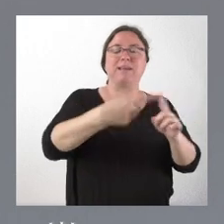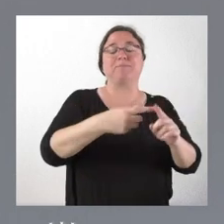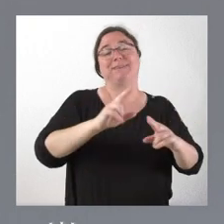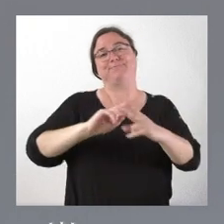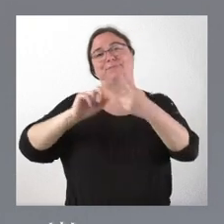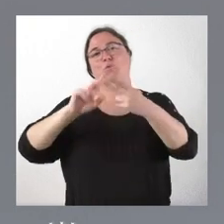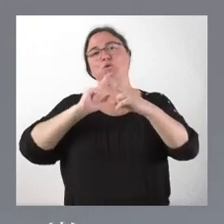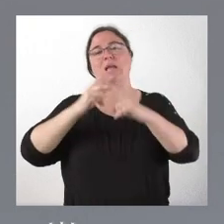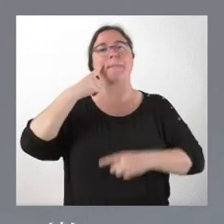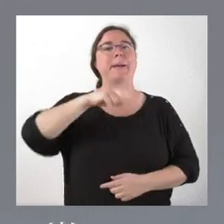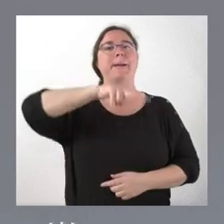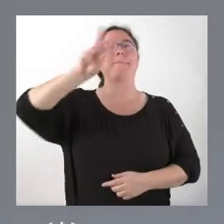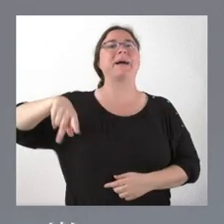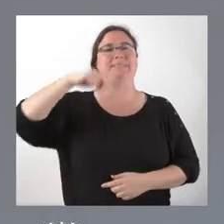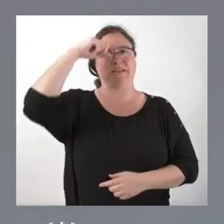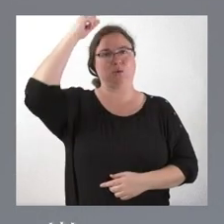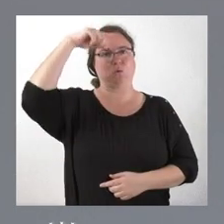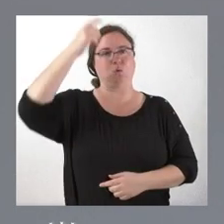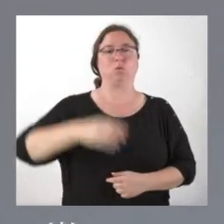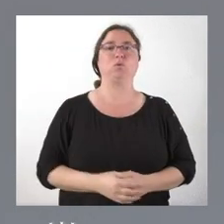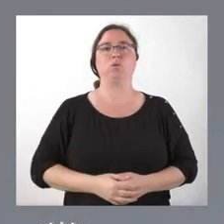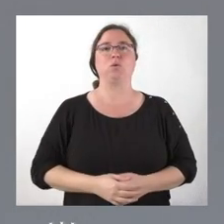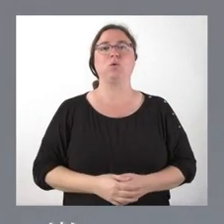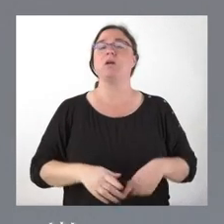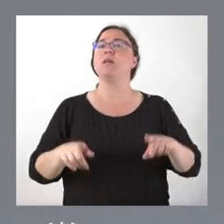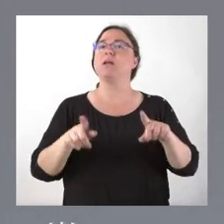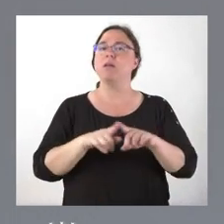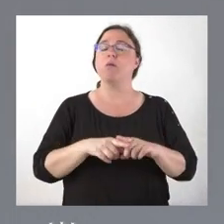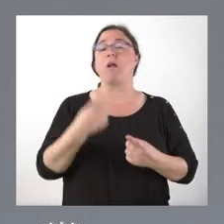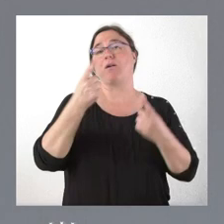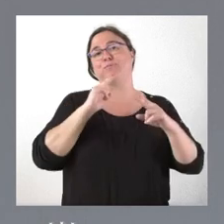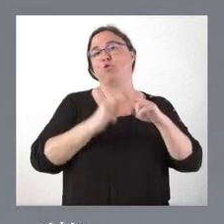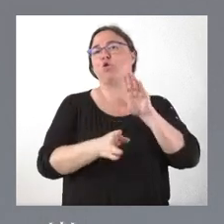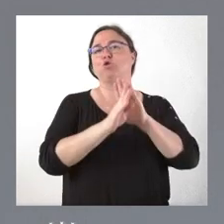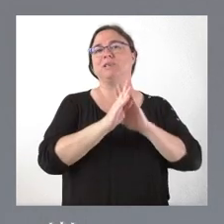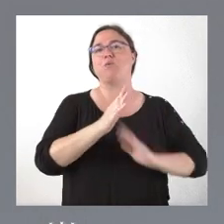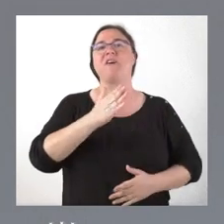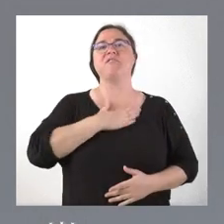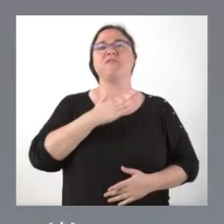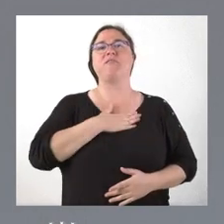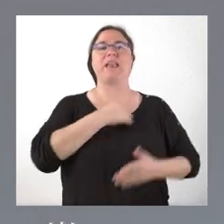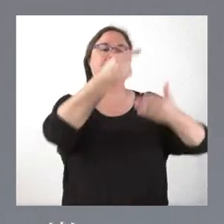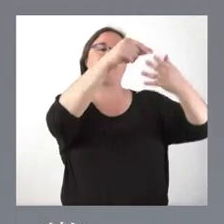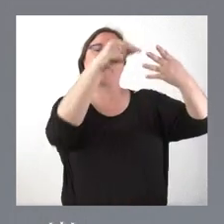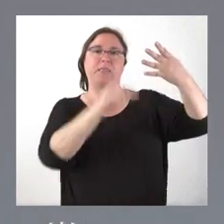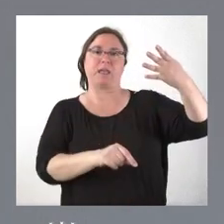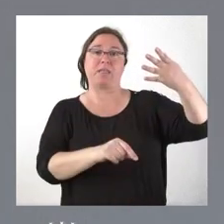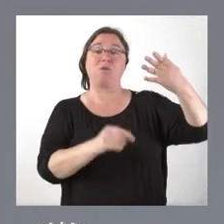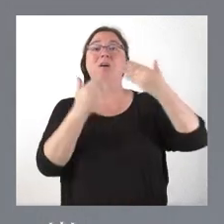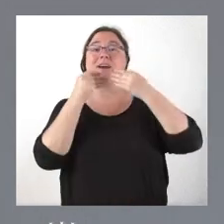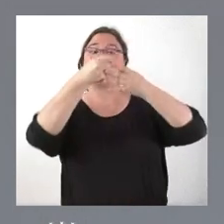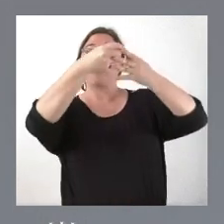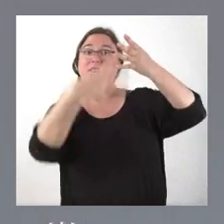También mantenemos la figura de los bienes inventariados y lo que hacemos con el censo es unificar todas estas